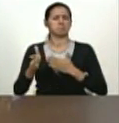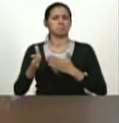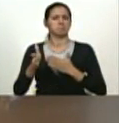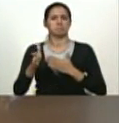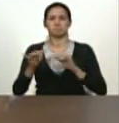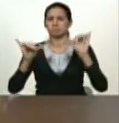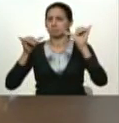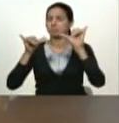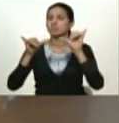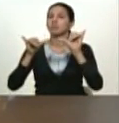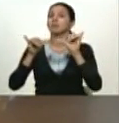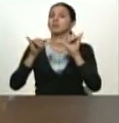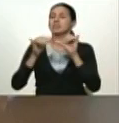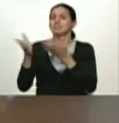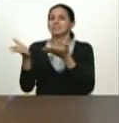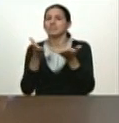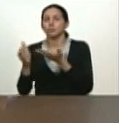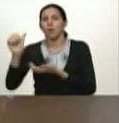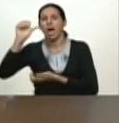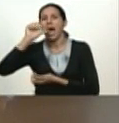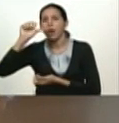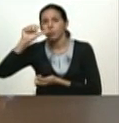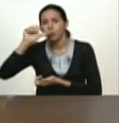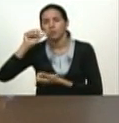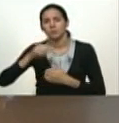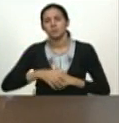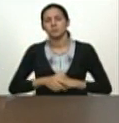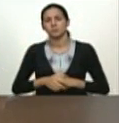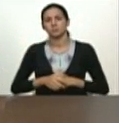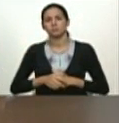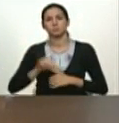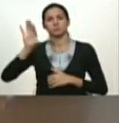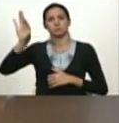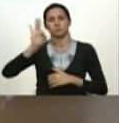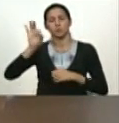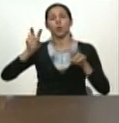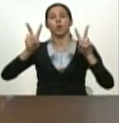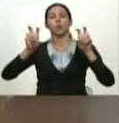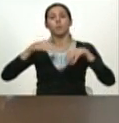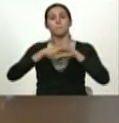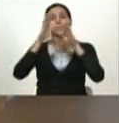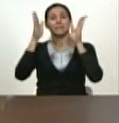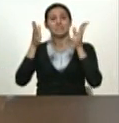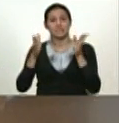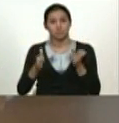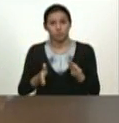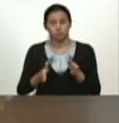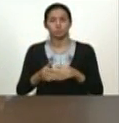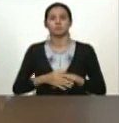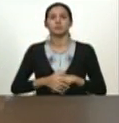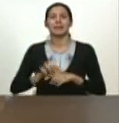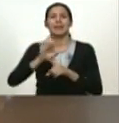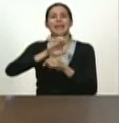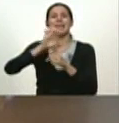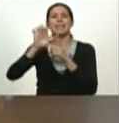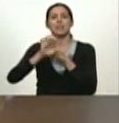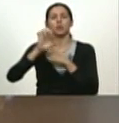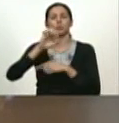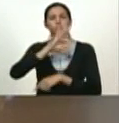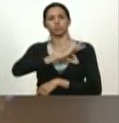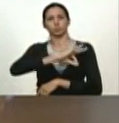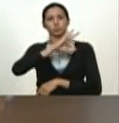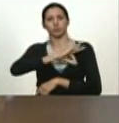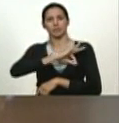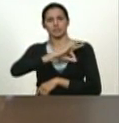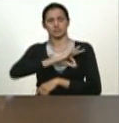al tema del servicio del agua estoy designando como nuevo ministro del ecosocialismo y